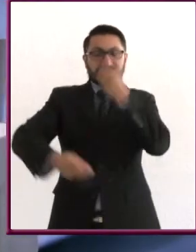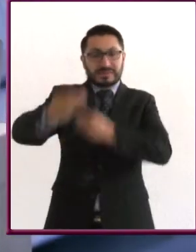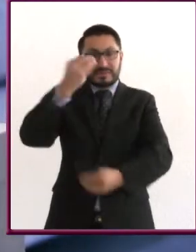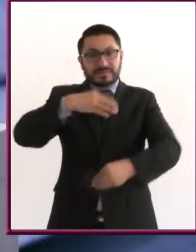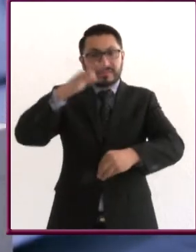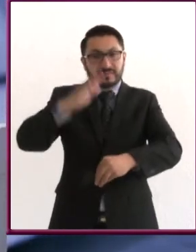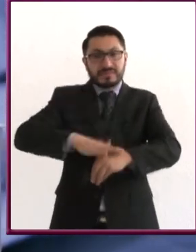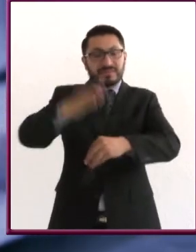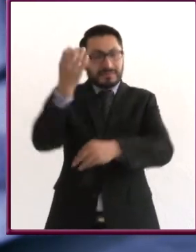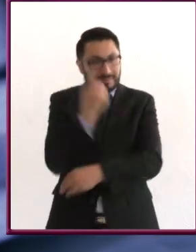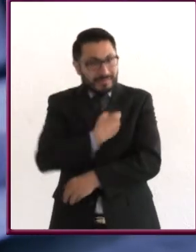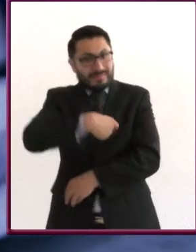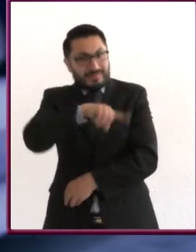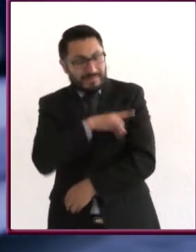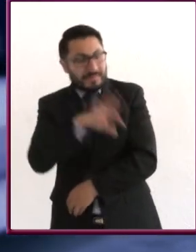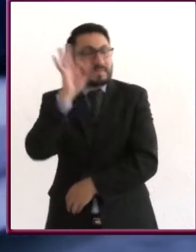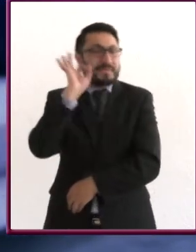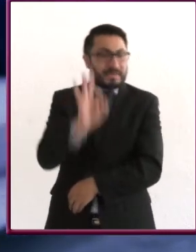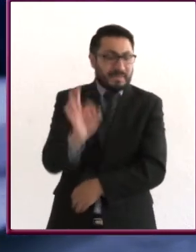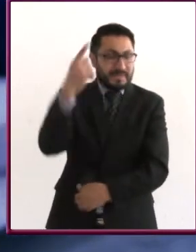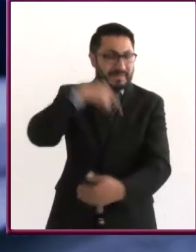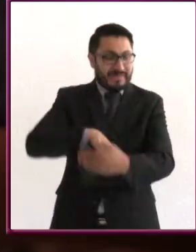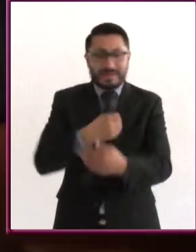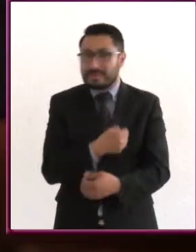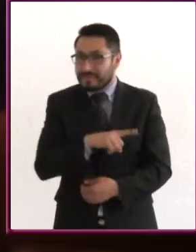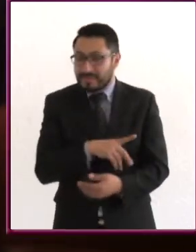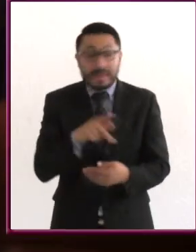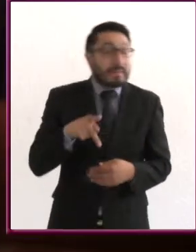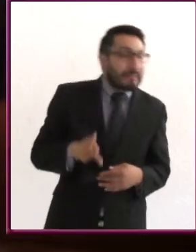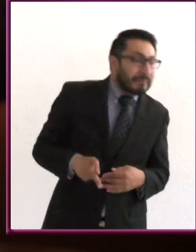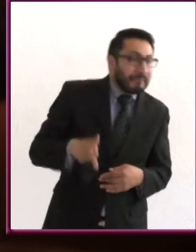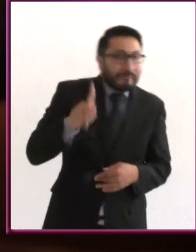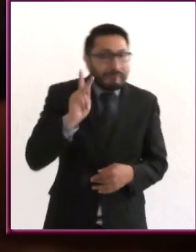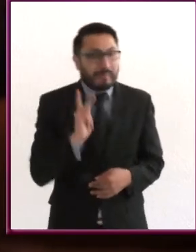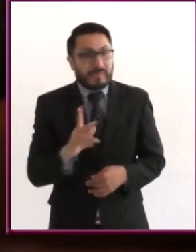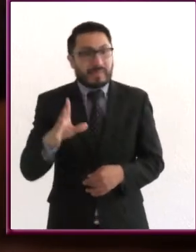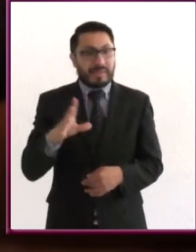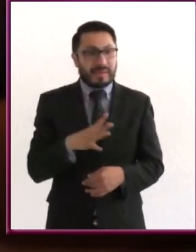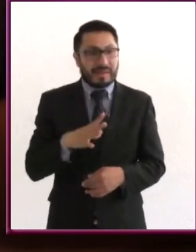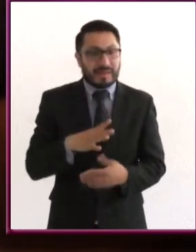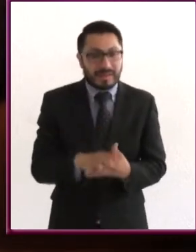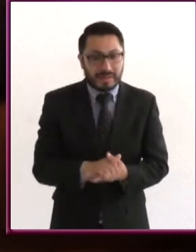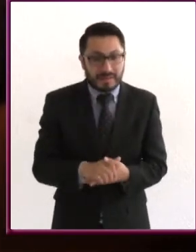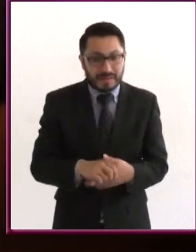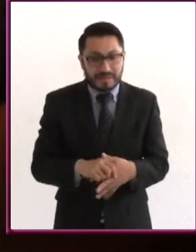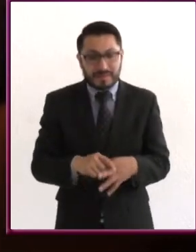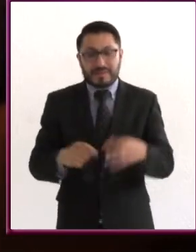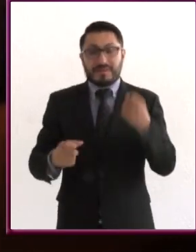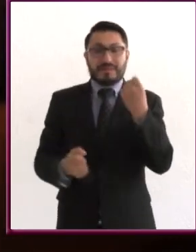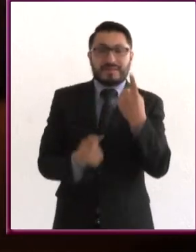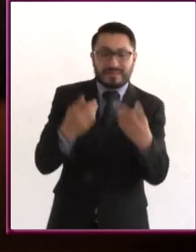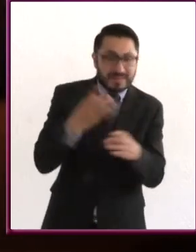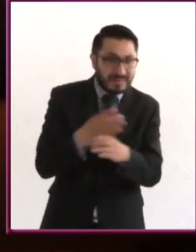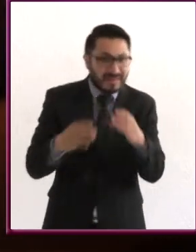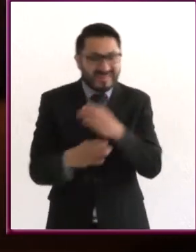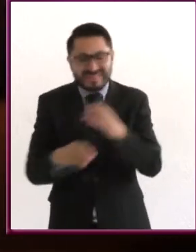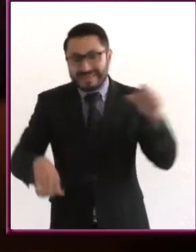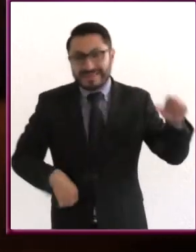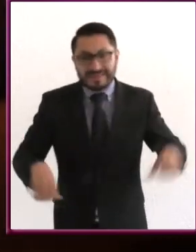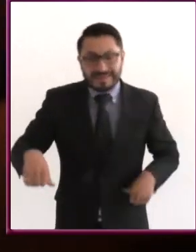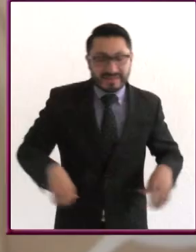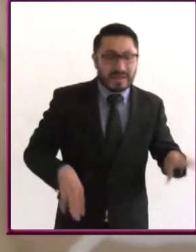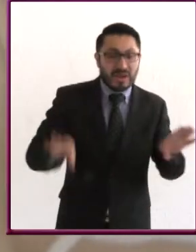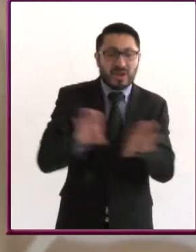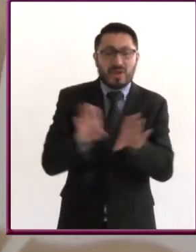alimentos, mayor impacto tendrán en nuestra salud. Sin embargo, presiones externas como las que ejercen las redes sociales y la